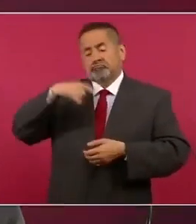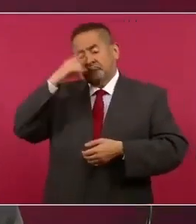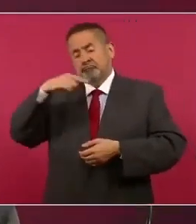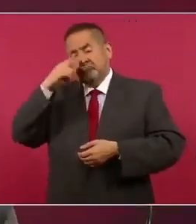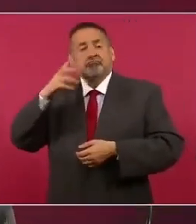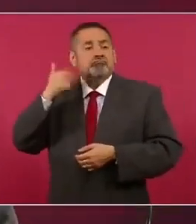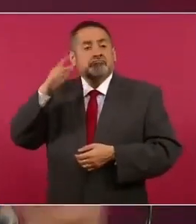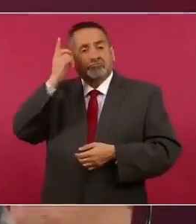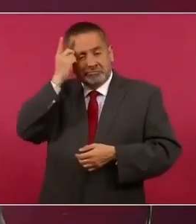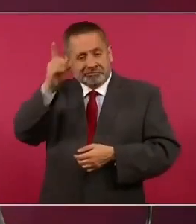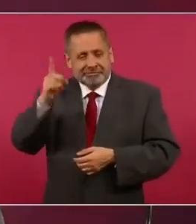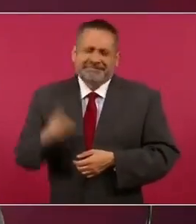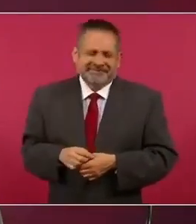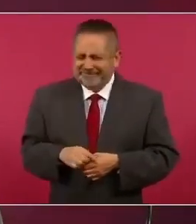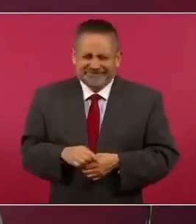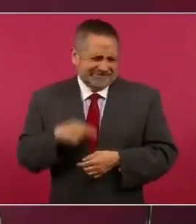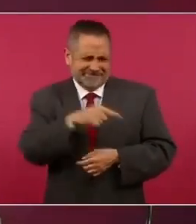dueños o empresarios